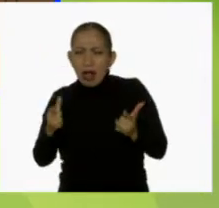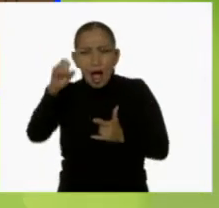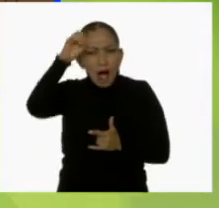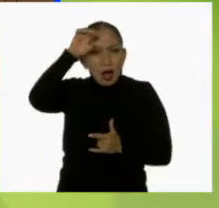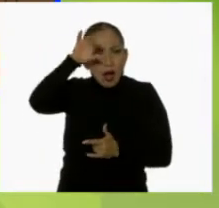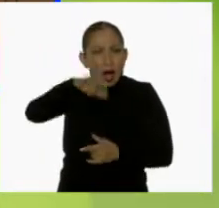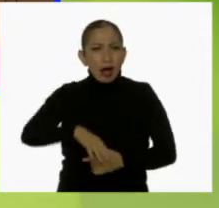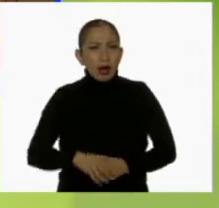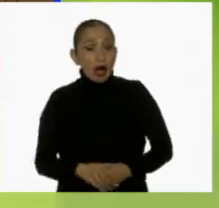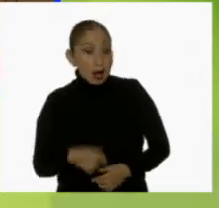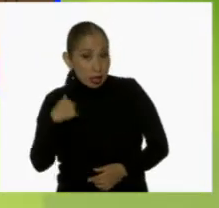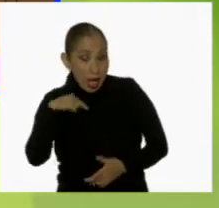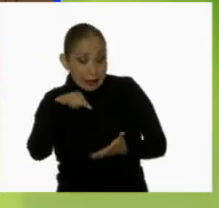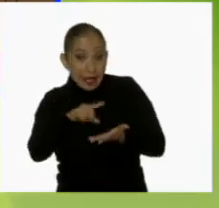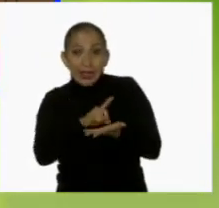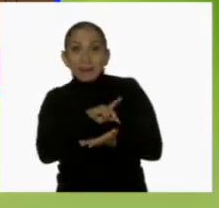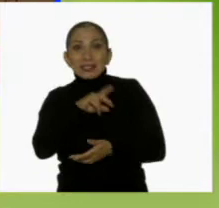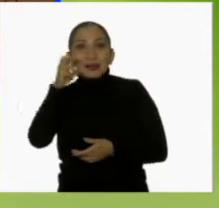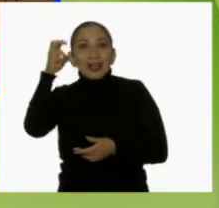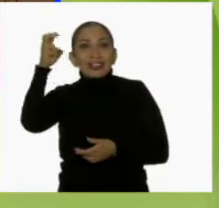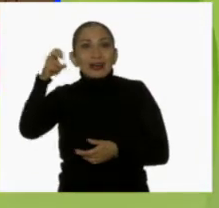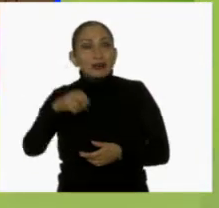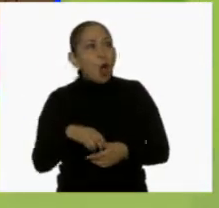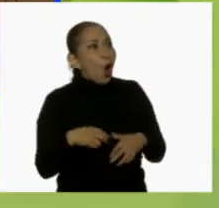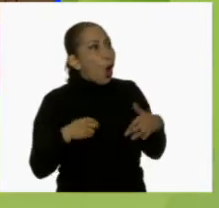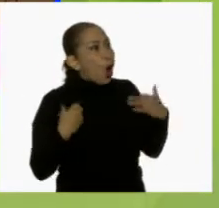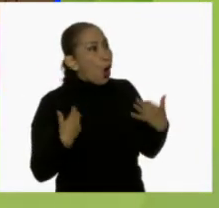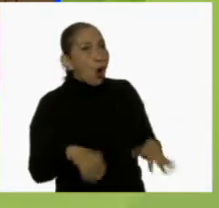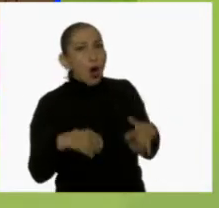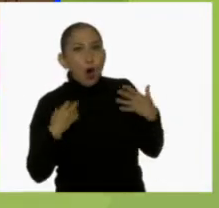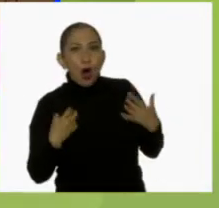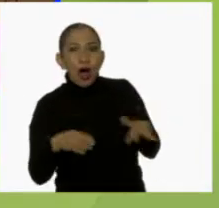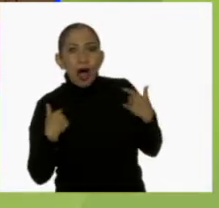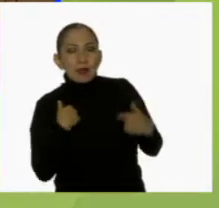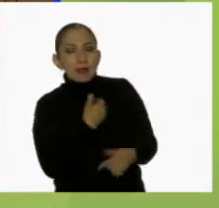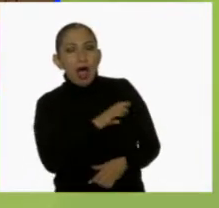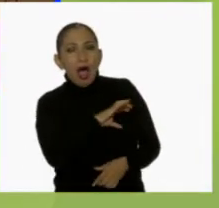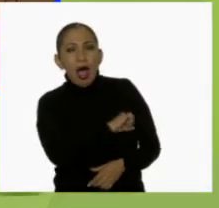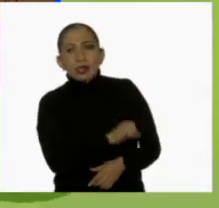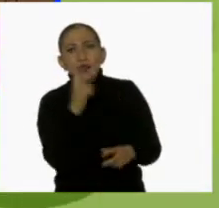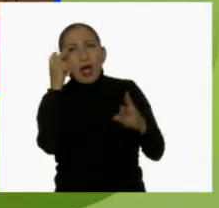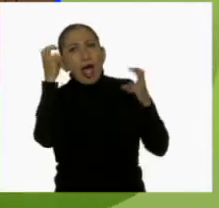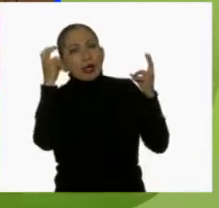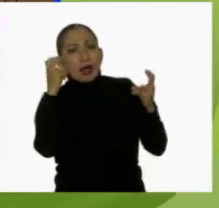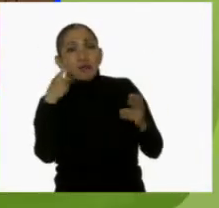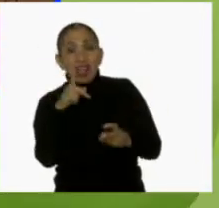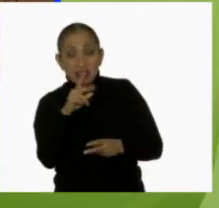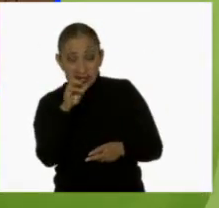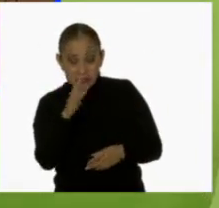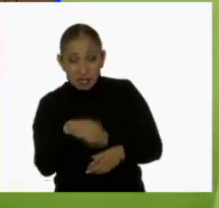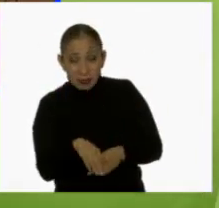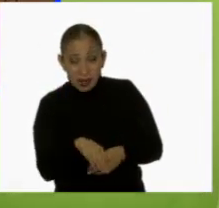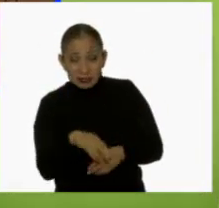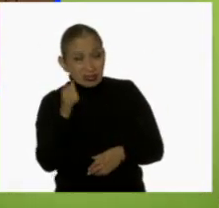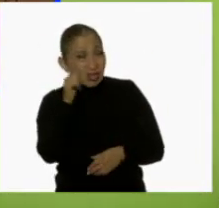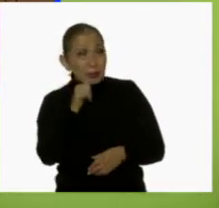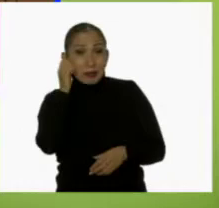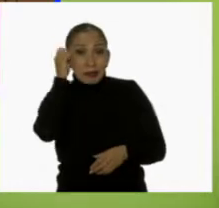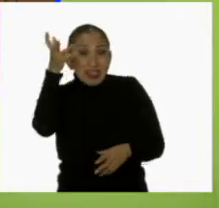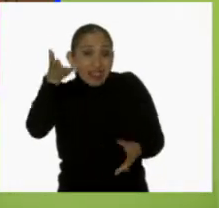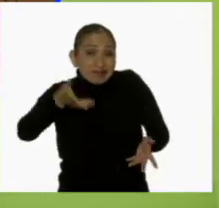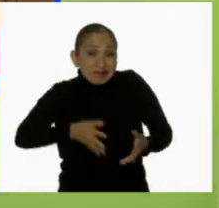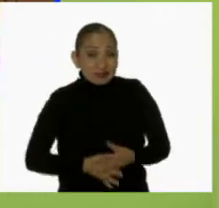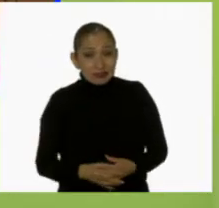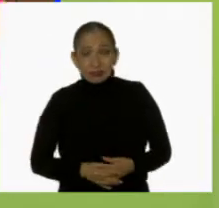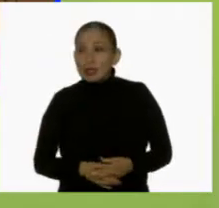Carola. Es el diario de mis sueños. Oh, a mí me encantan los sueños, pero, ¿sabes? Casi siempre se me